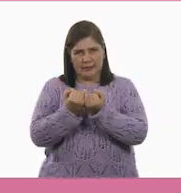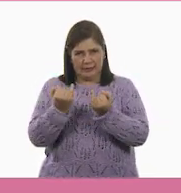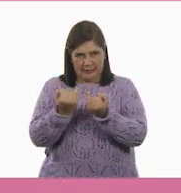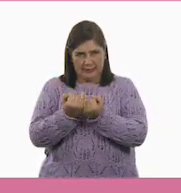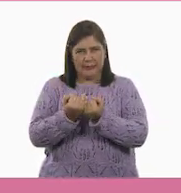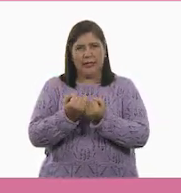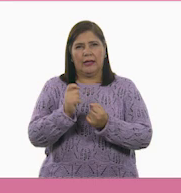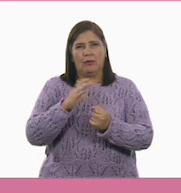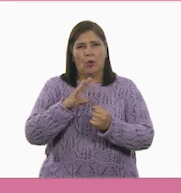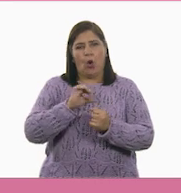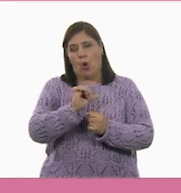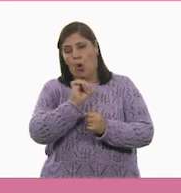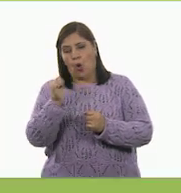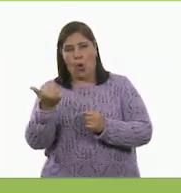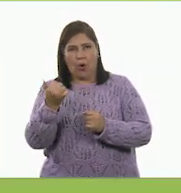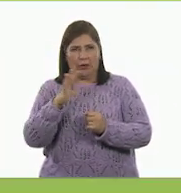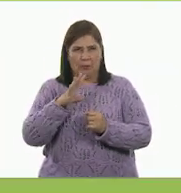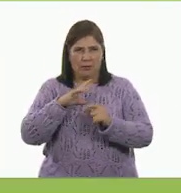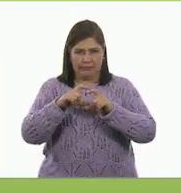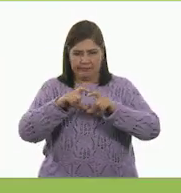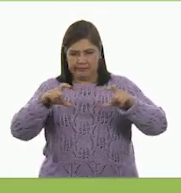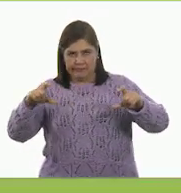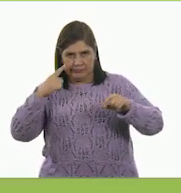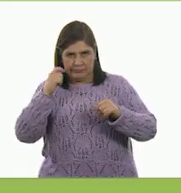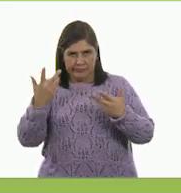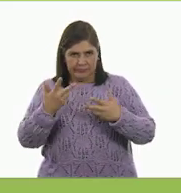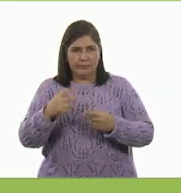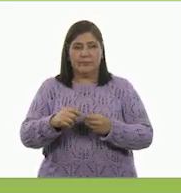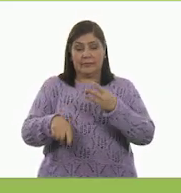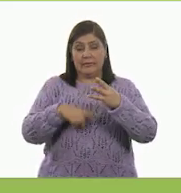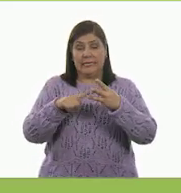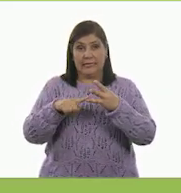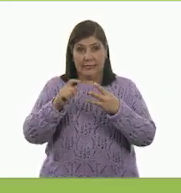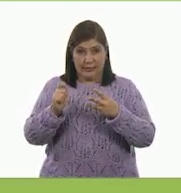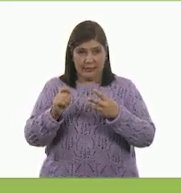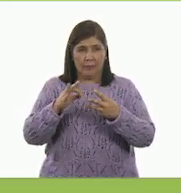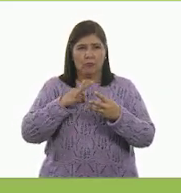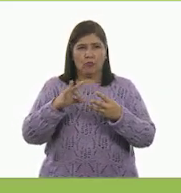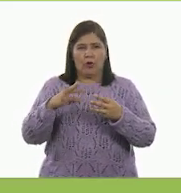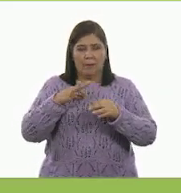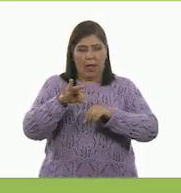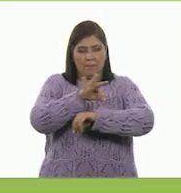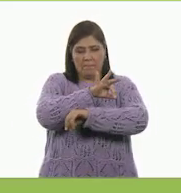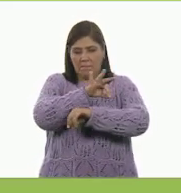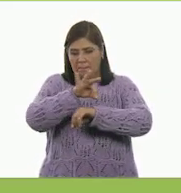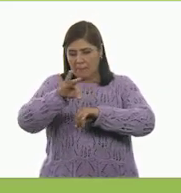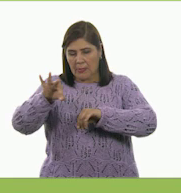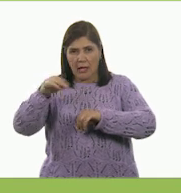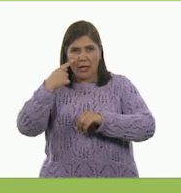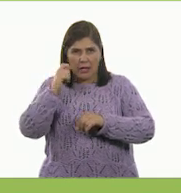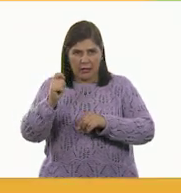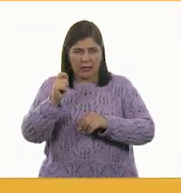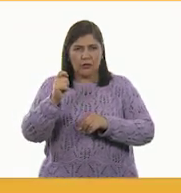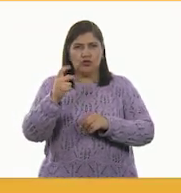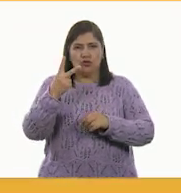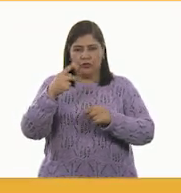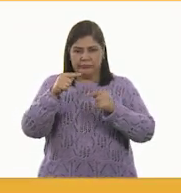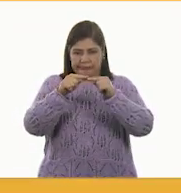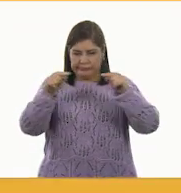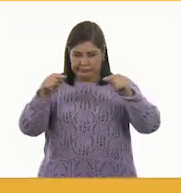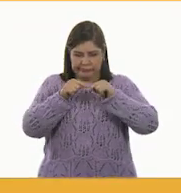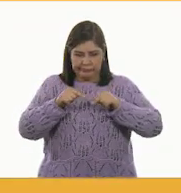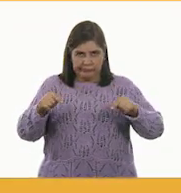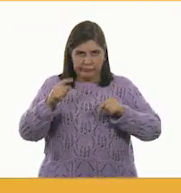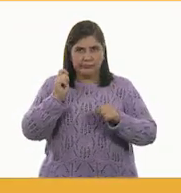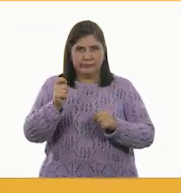anterior del otro lado de la playera Tres Traza la línea horizontal entre los dos puntos